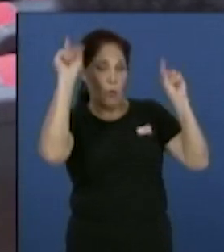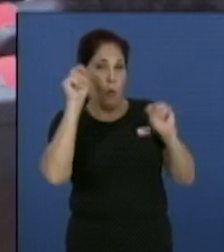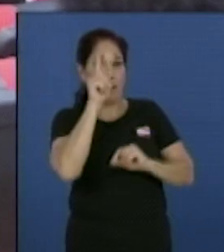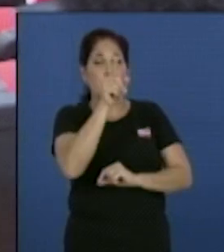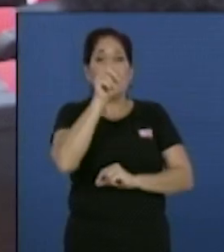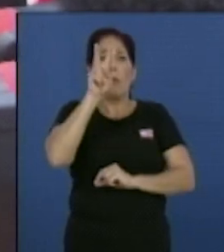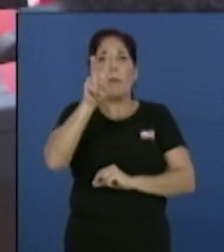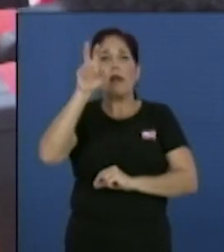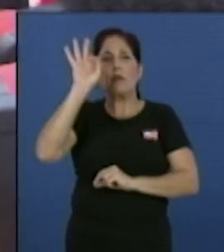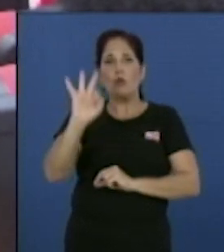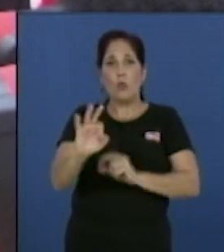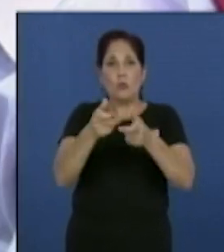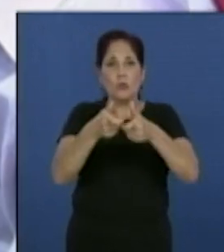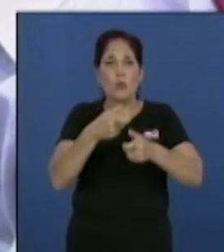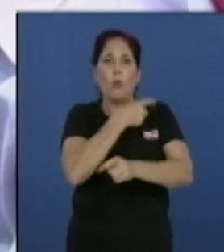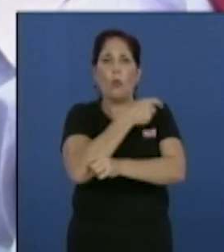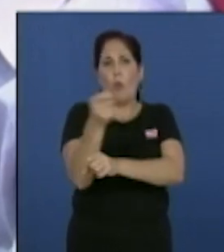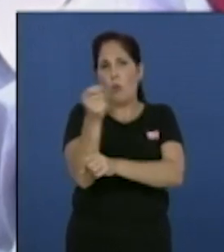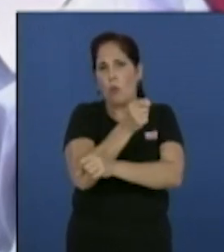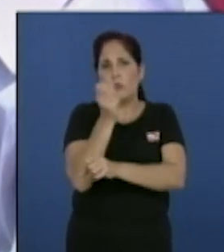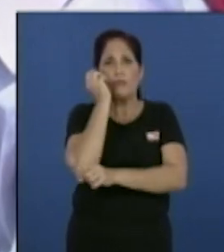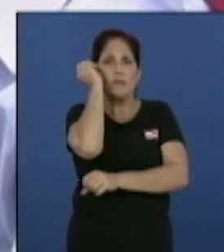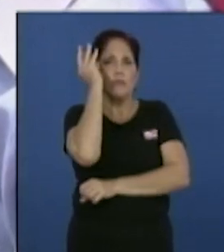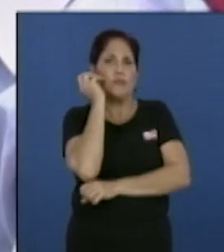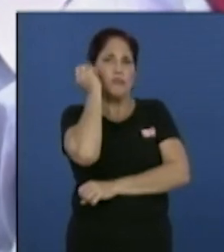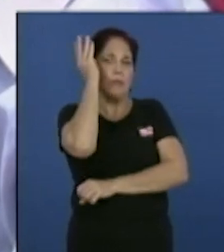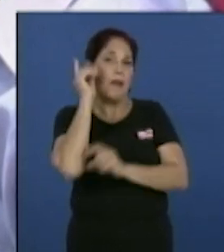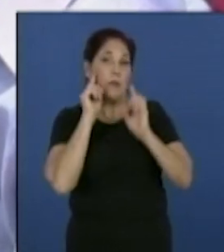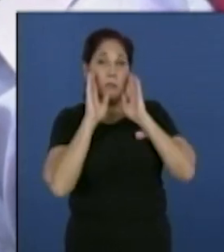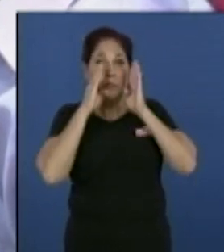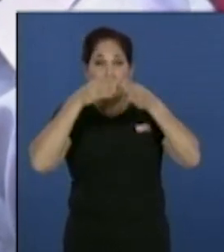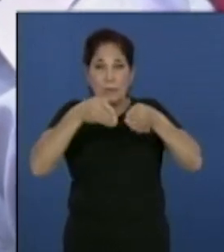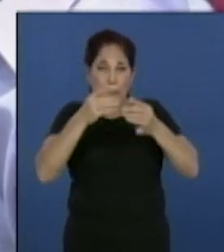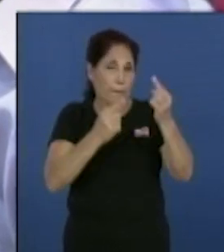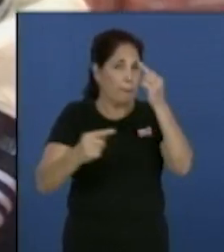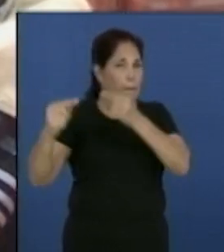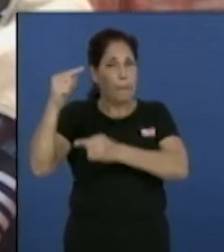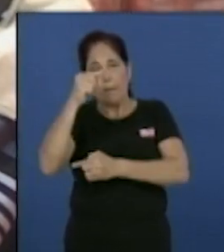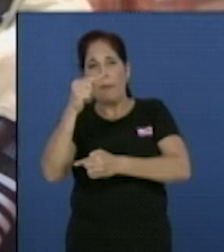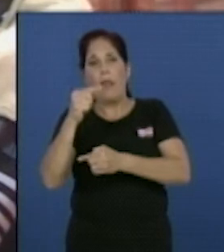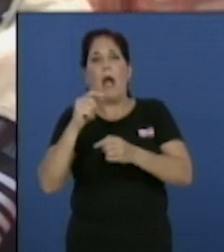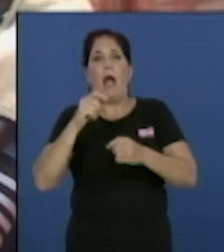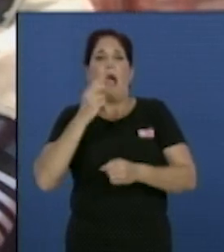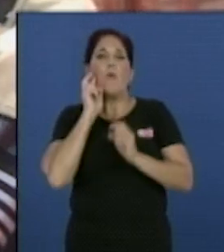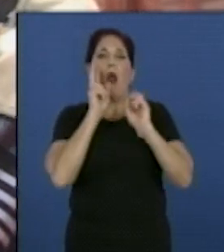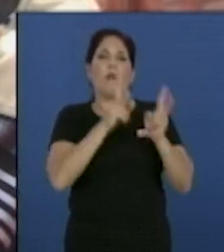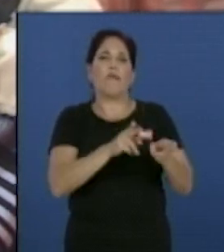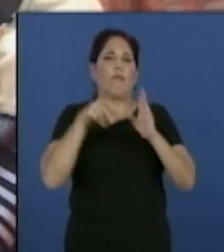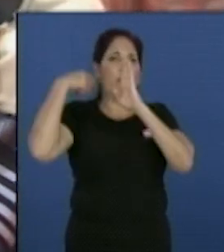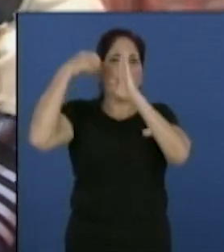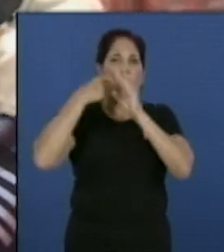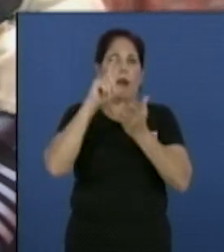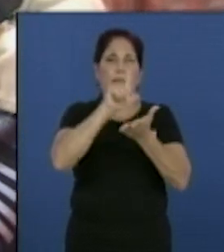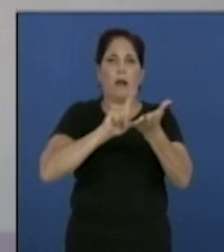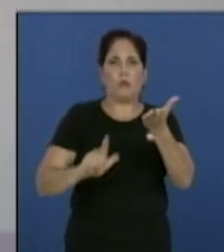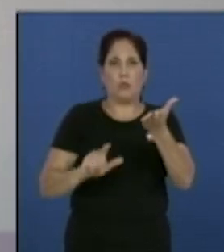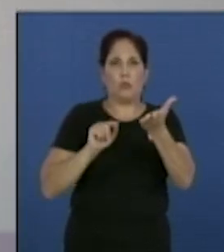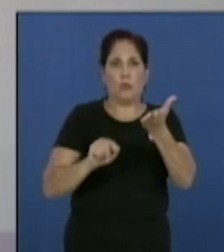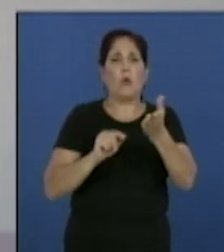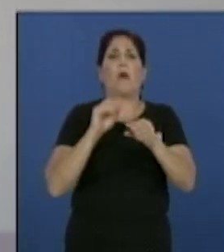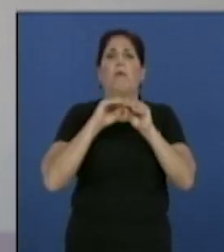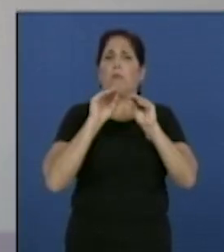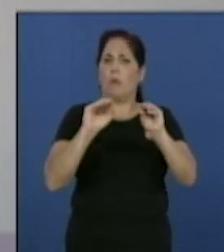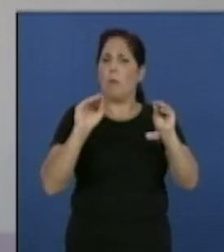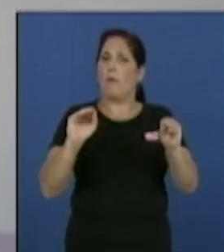128 concursos de la creación enfocados principalmente en las artes visuales y la literatura serán